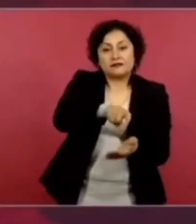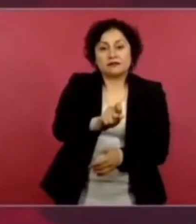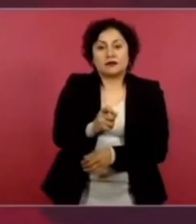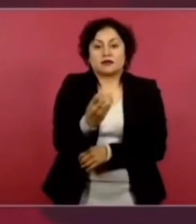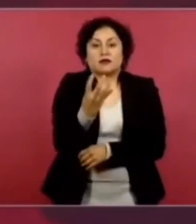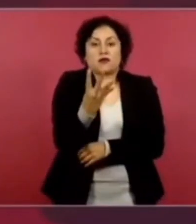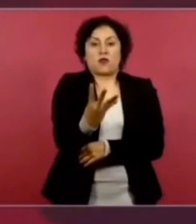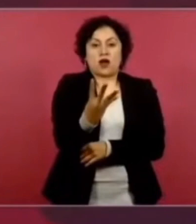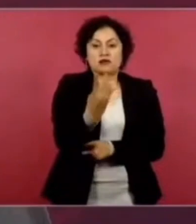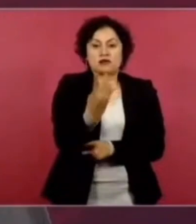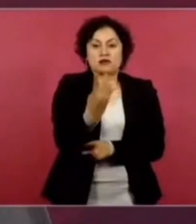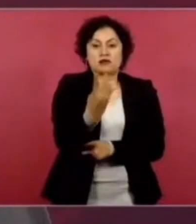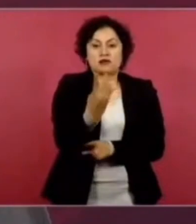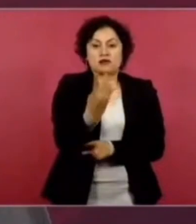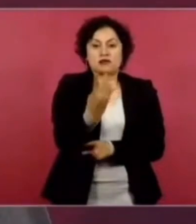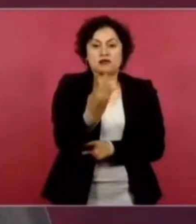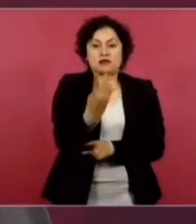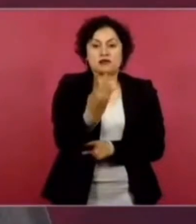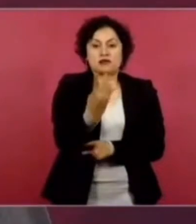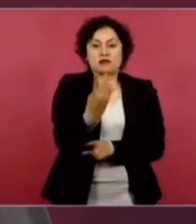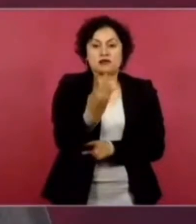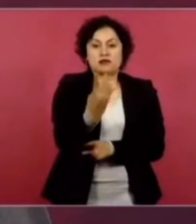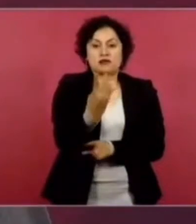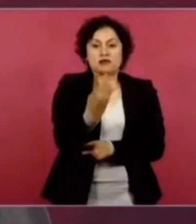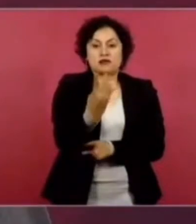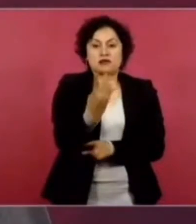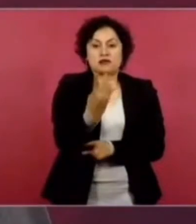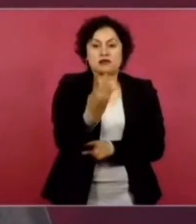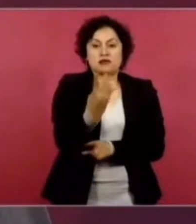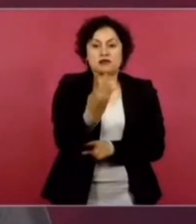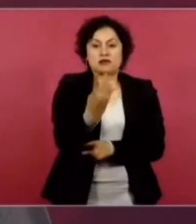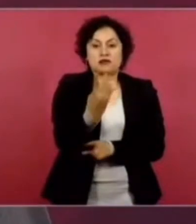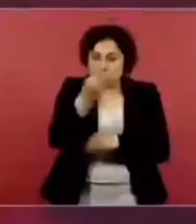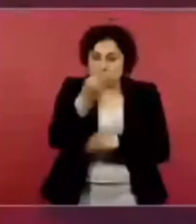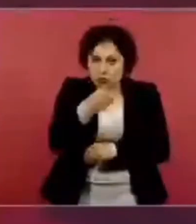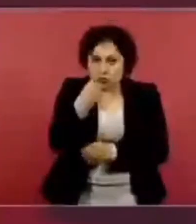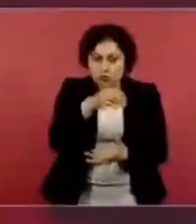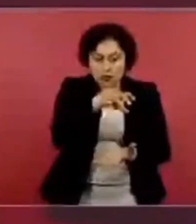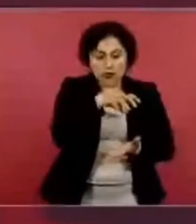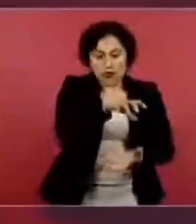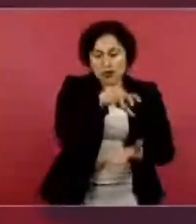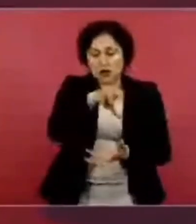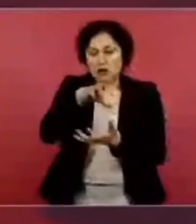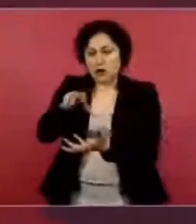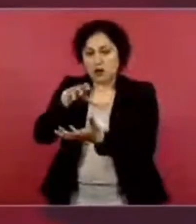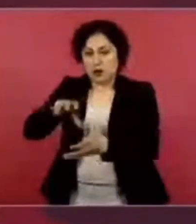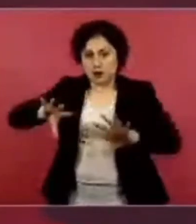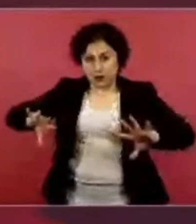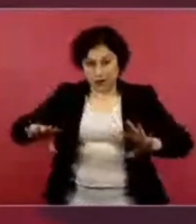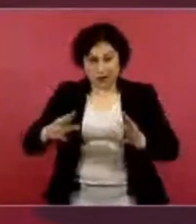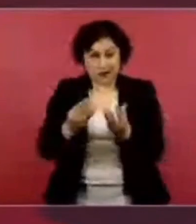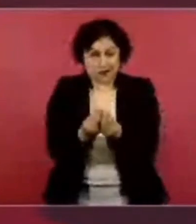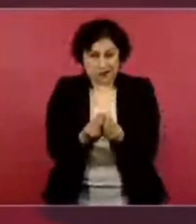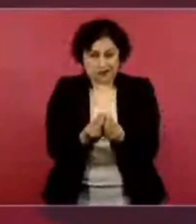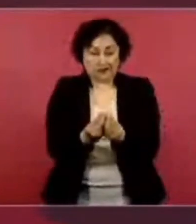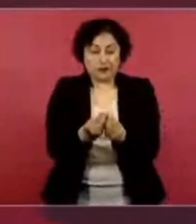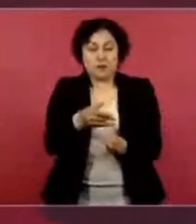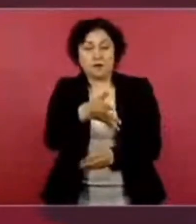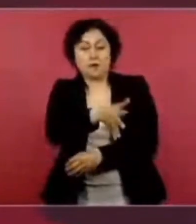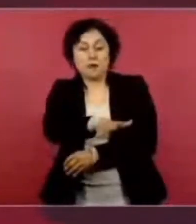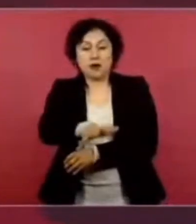3 millones, es un promedio que vamos a distribuir de 35 mil